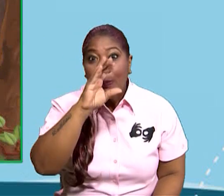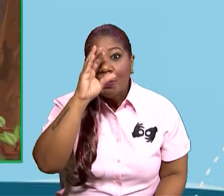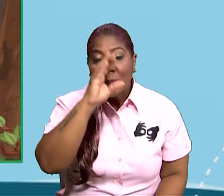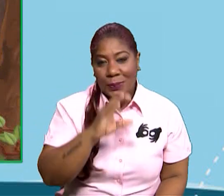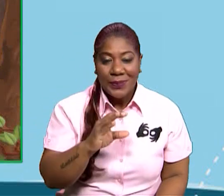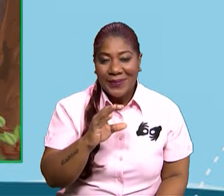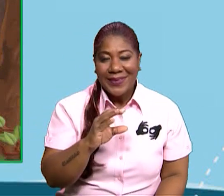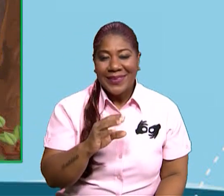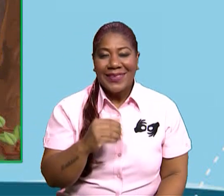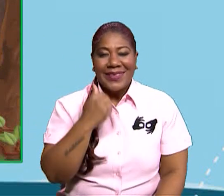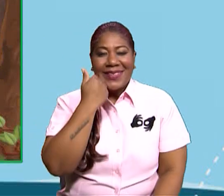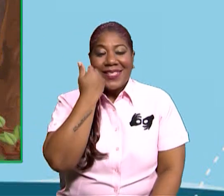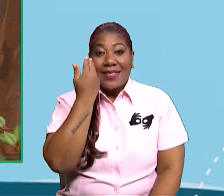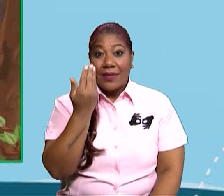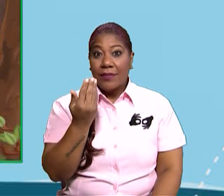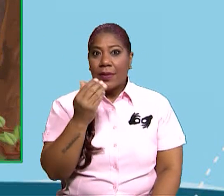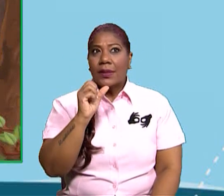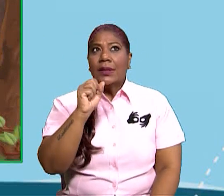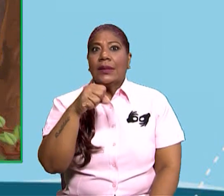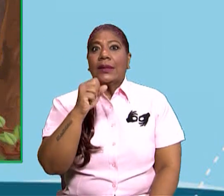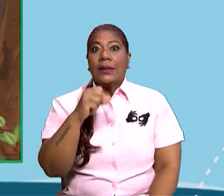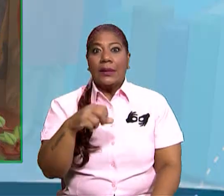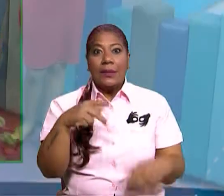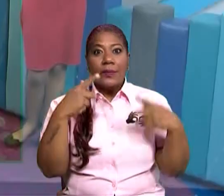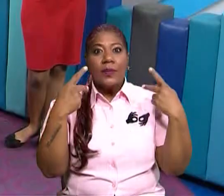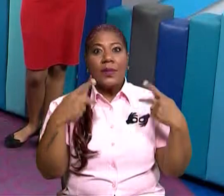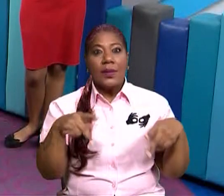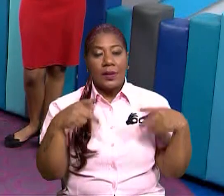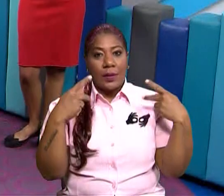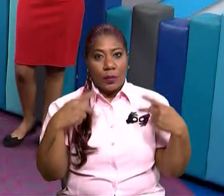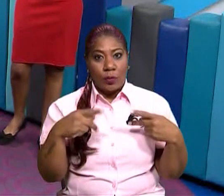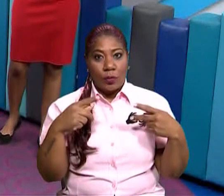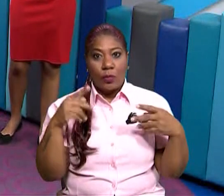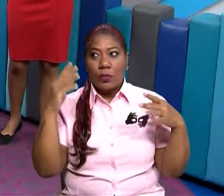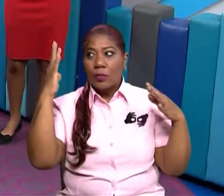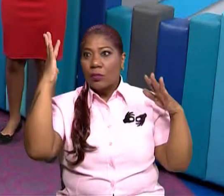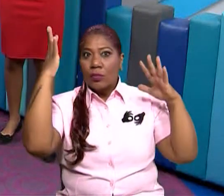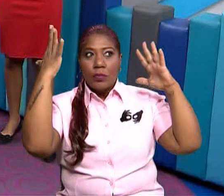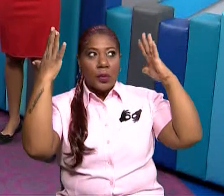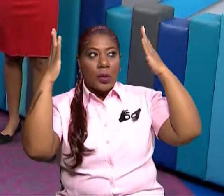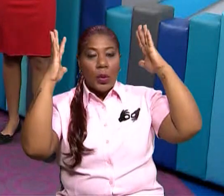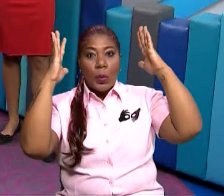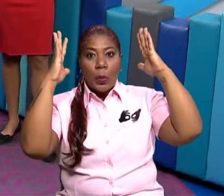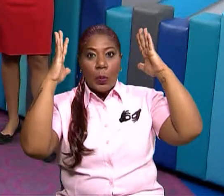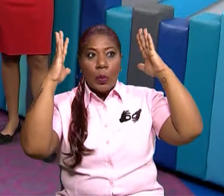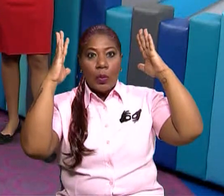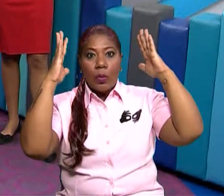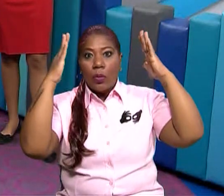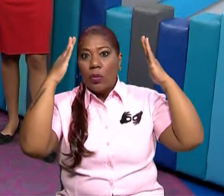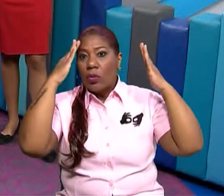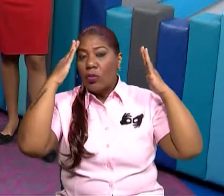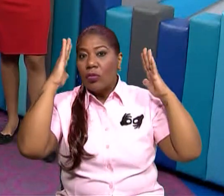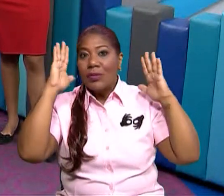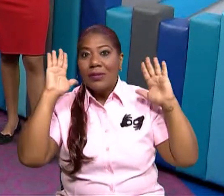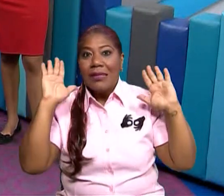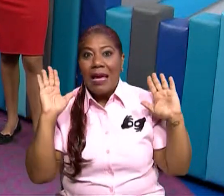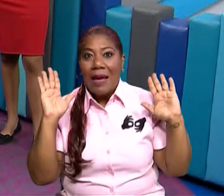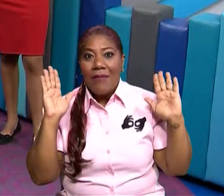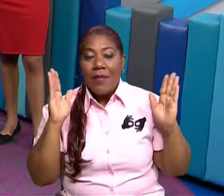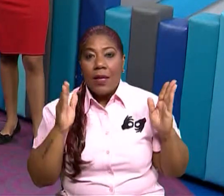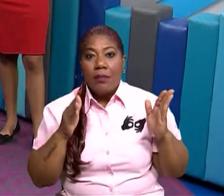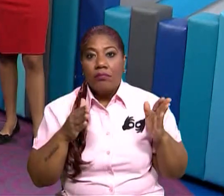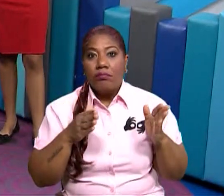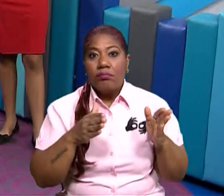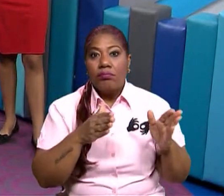entonces, es muy fácil perderse en un bosque, ¿usted sabía? Sí, es muy fácil, querido estudiante. Si no sabes de rastreos, ya,